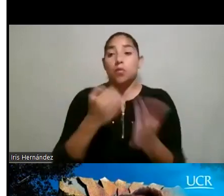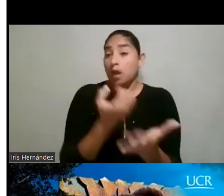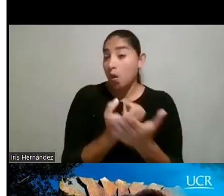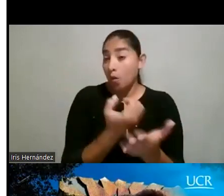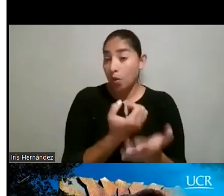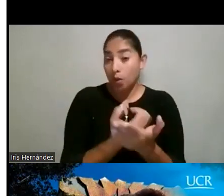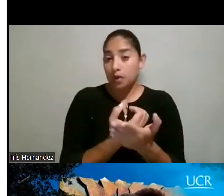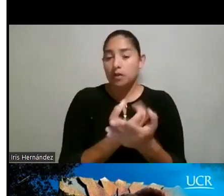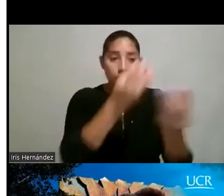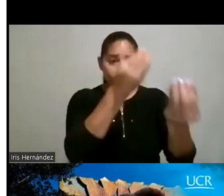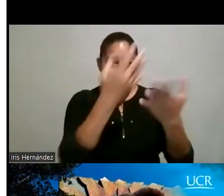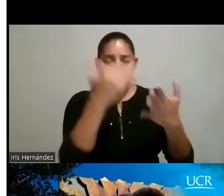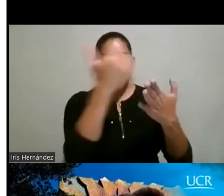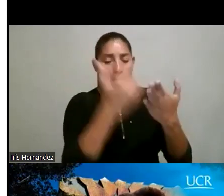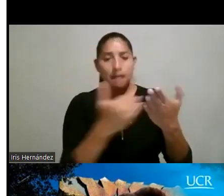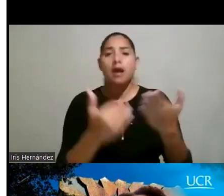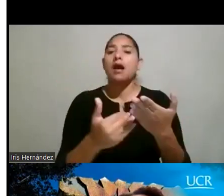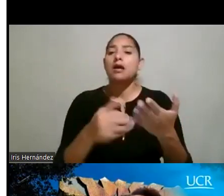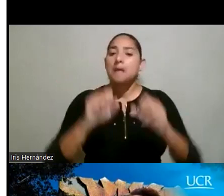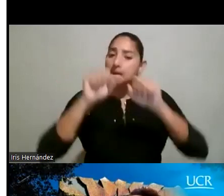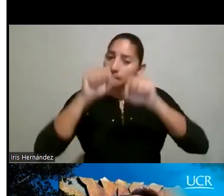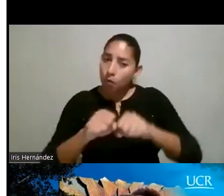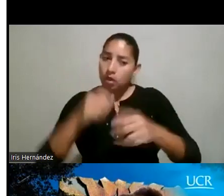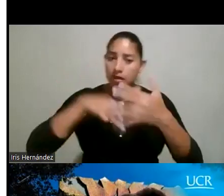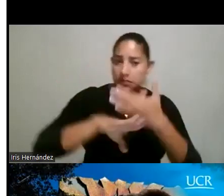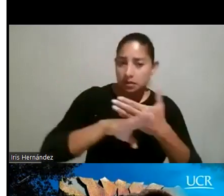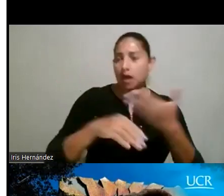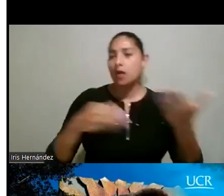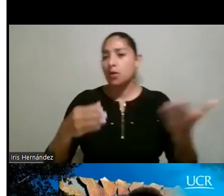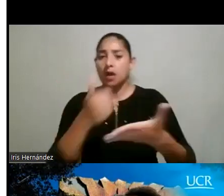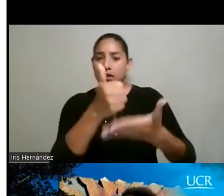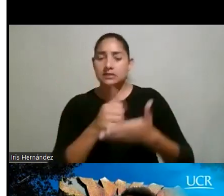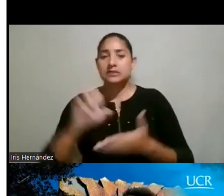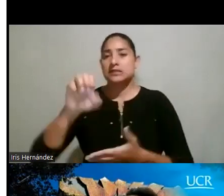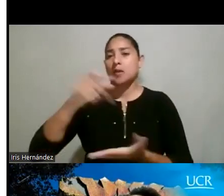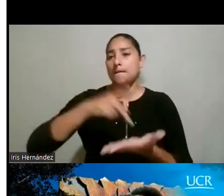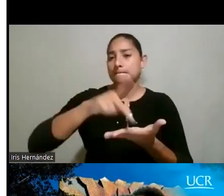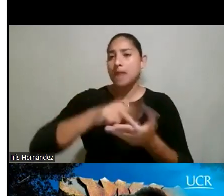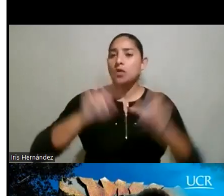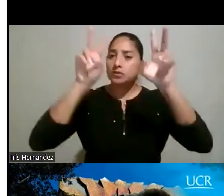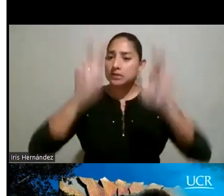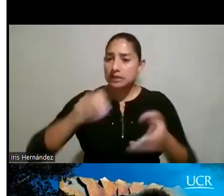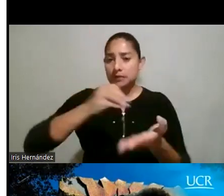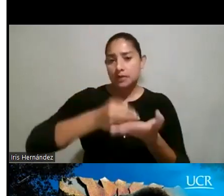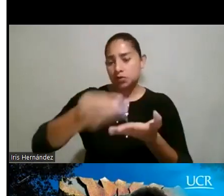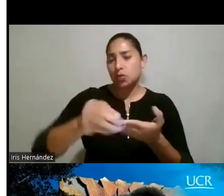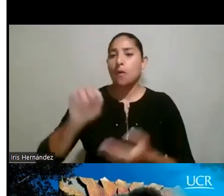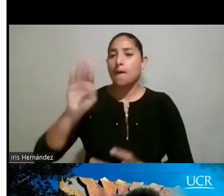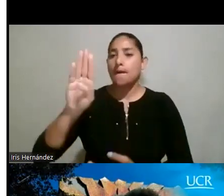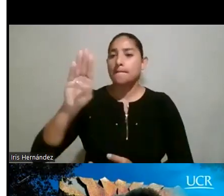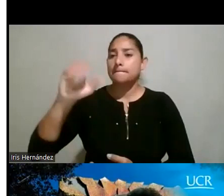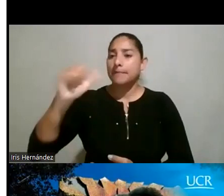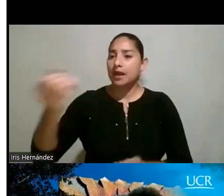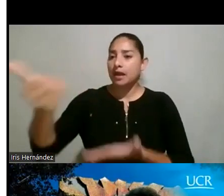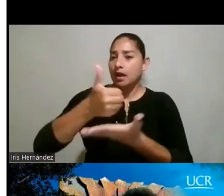entonces informarle cuáles son las posibilidades que tiene en cuanto a exoneración de pago de examen de admisión, becas socioeconómicas, que